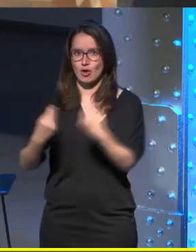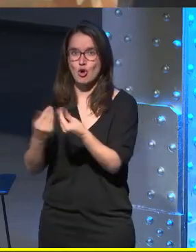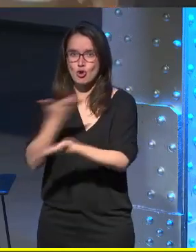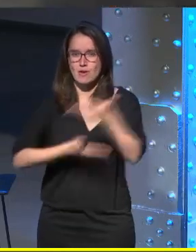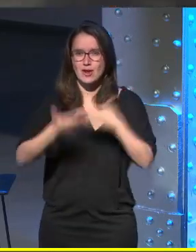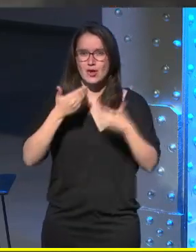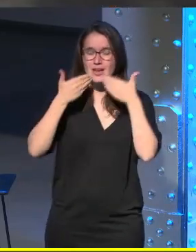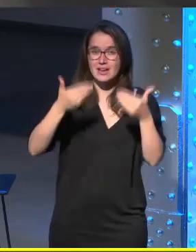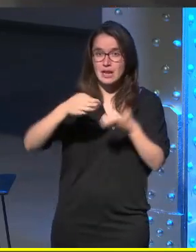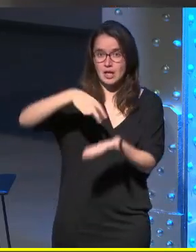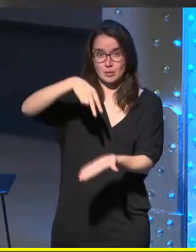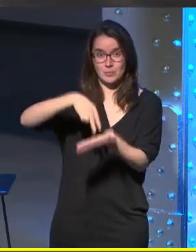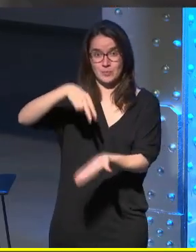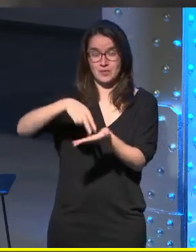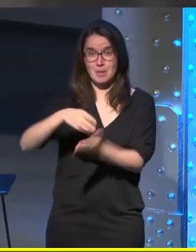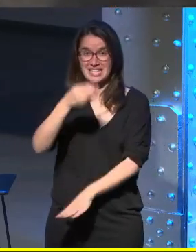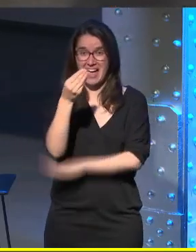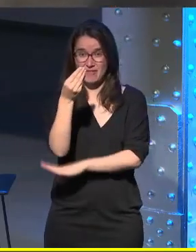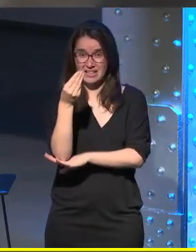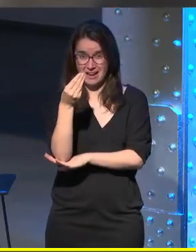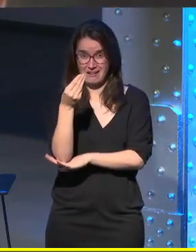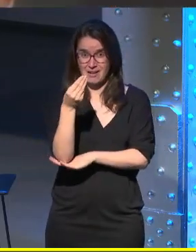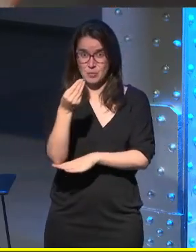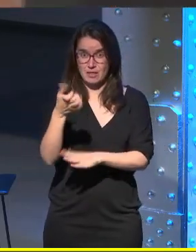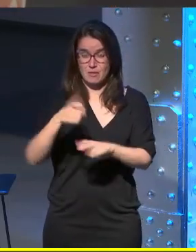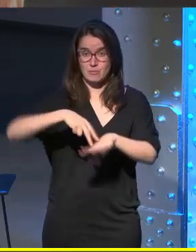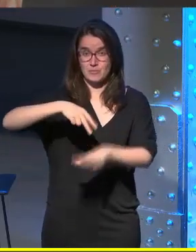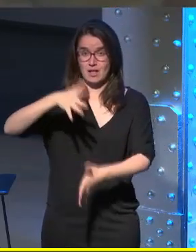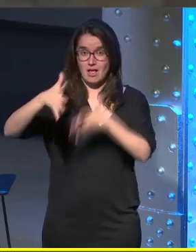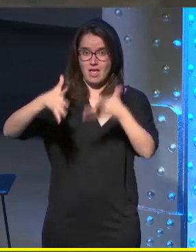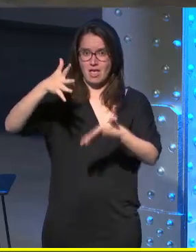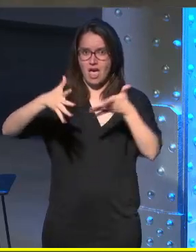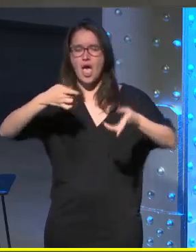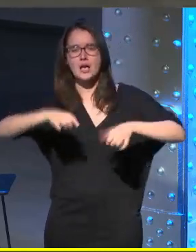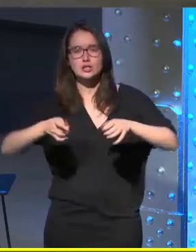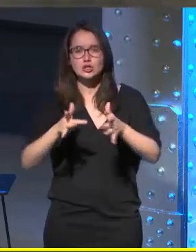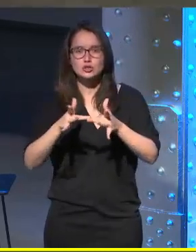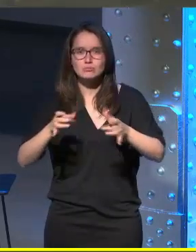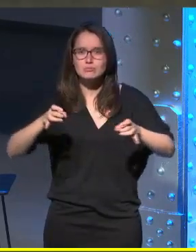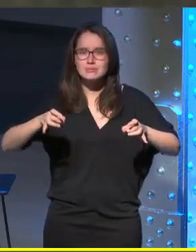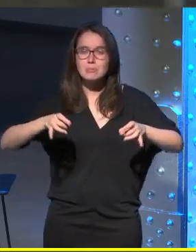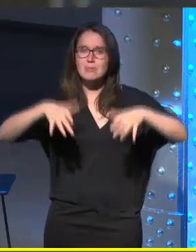a través de hologramas y avatares y en esa colaboración es donde va a surgir la magia www